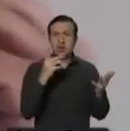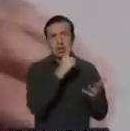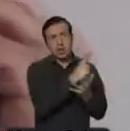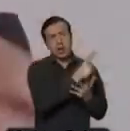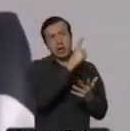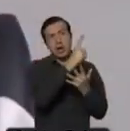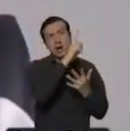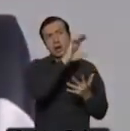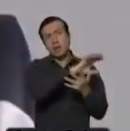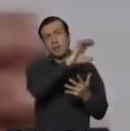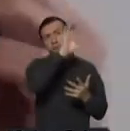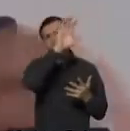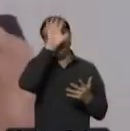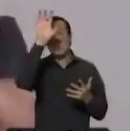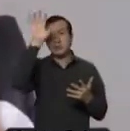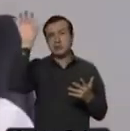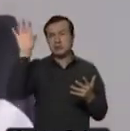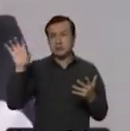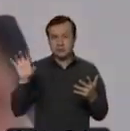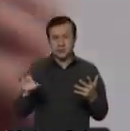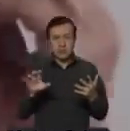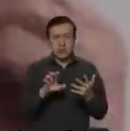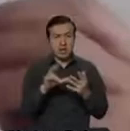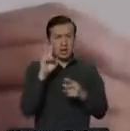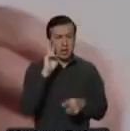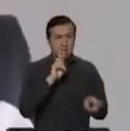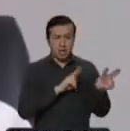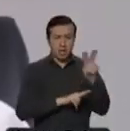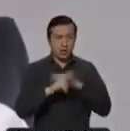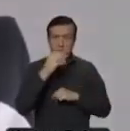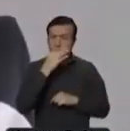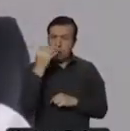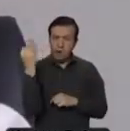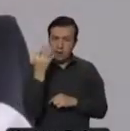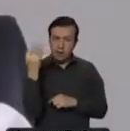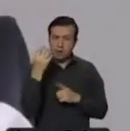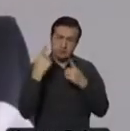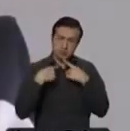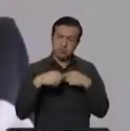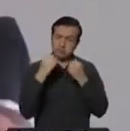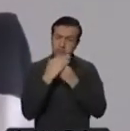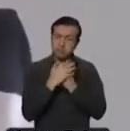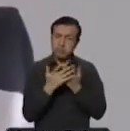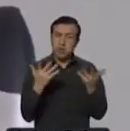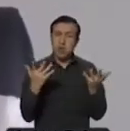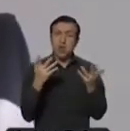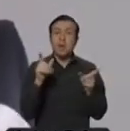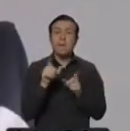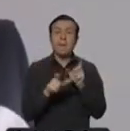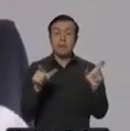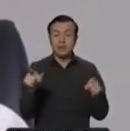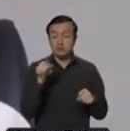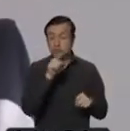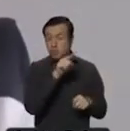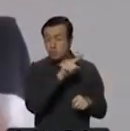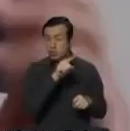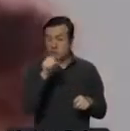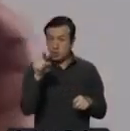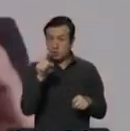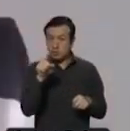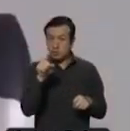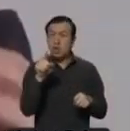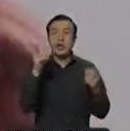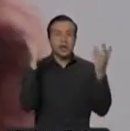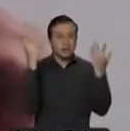una de las provincias. O son los diagnósticos definitivos del número de personas que